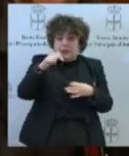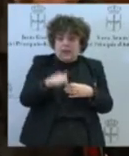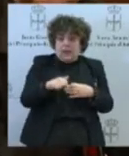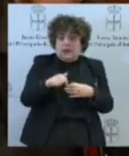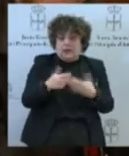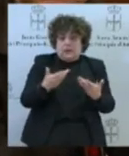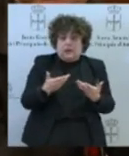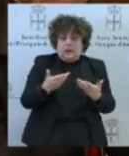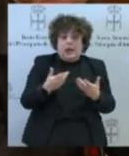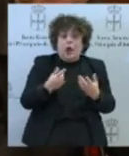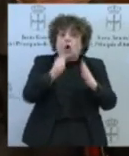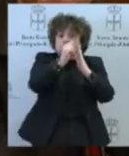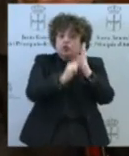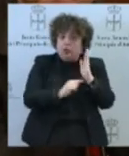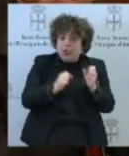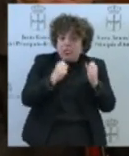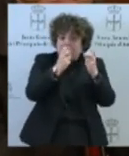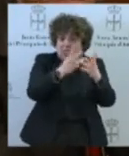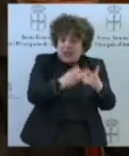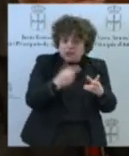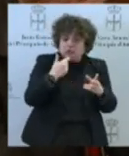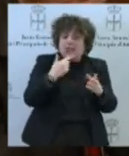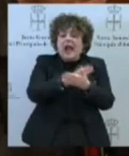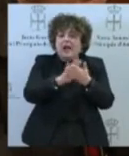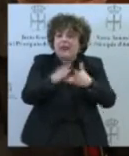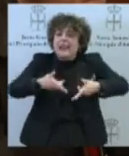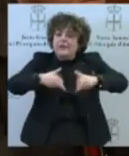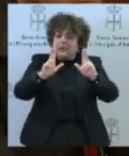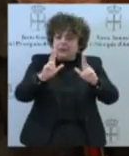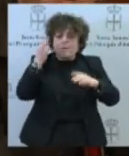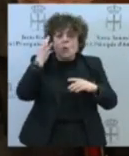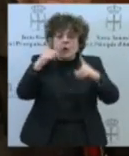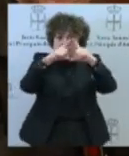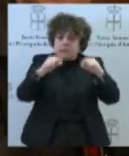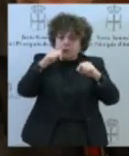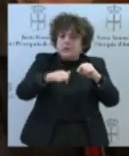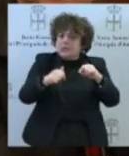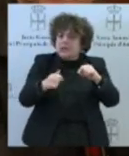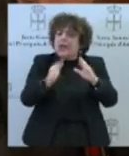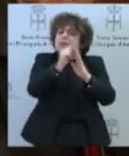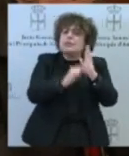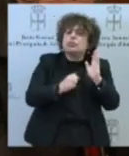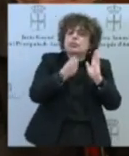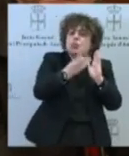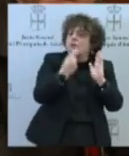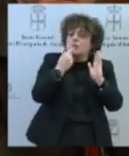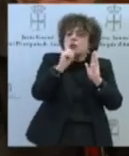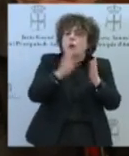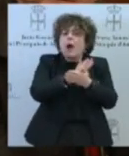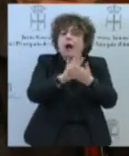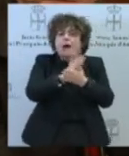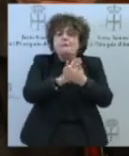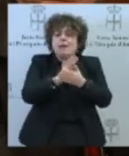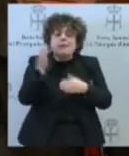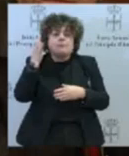la libertad de las mujeres en Asturias, no se contabiliza precisamente la cantidad de mujeres que tenemos que asistir desde Asturias a